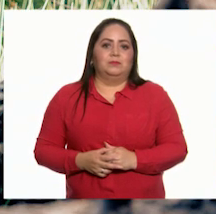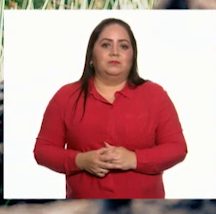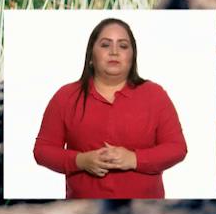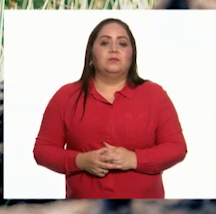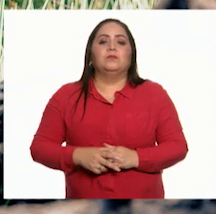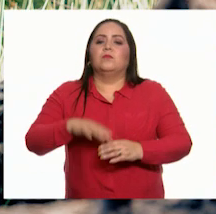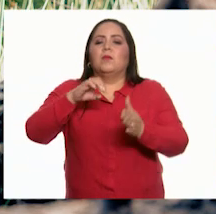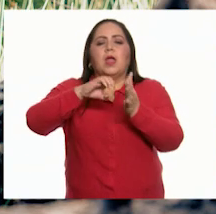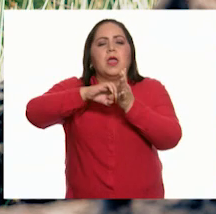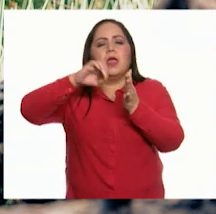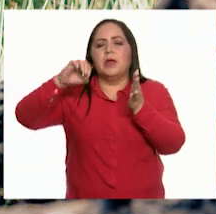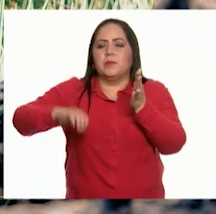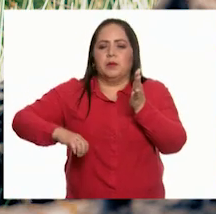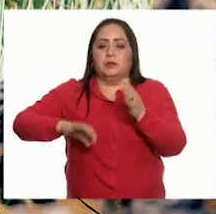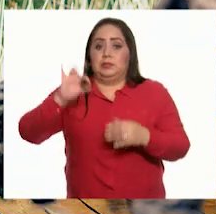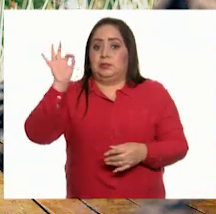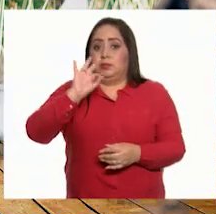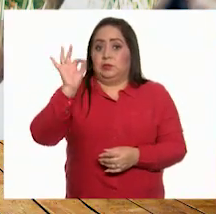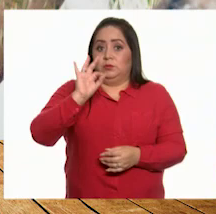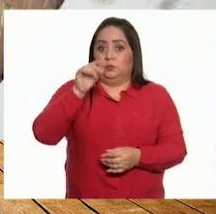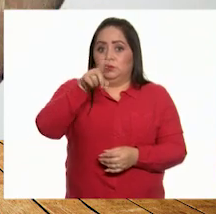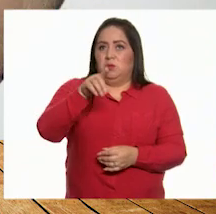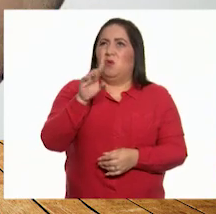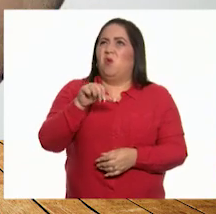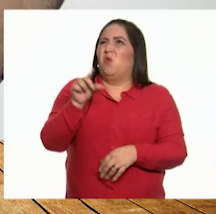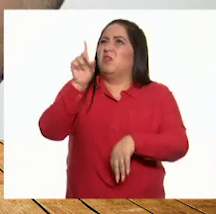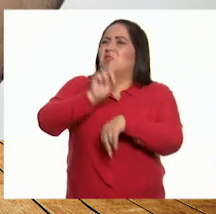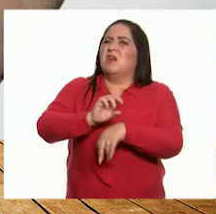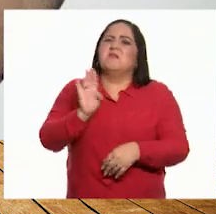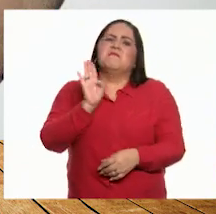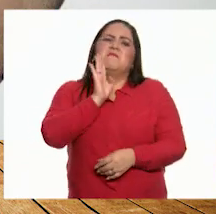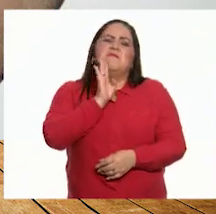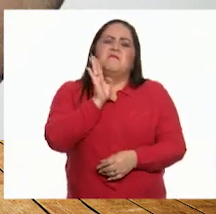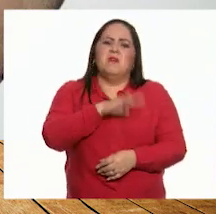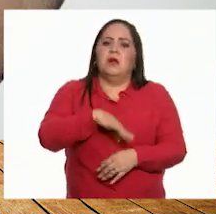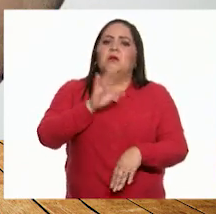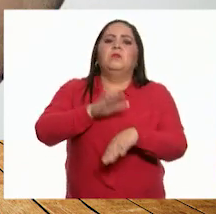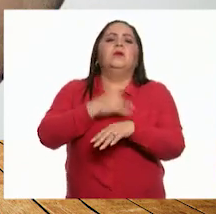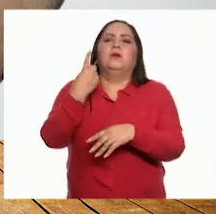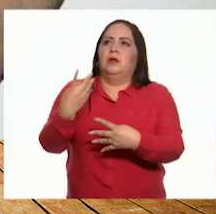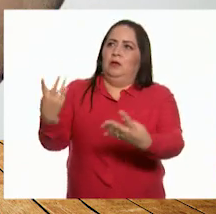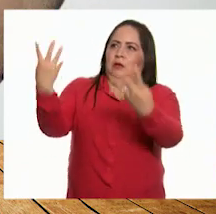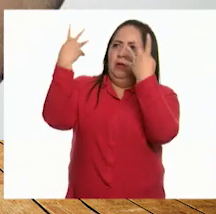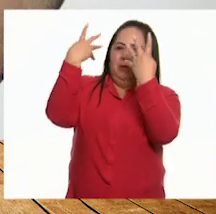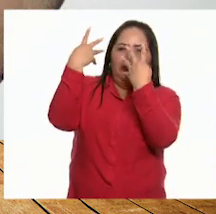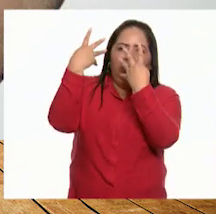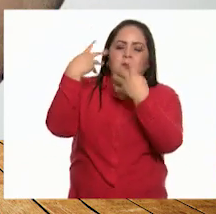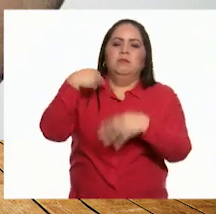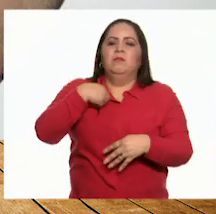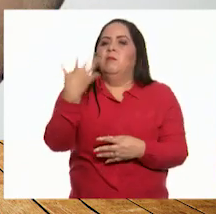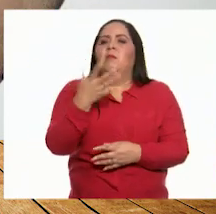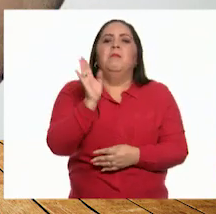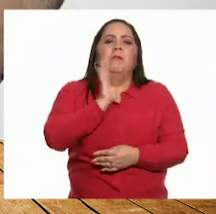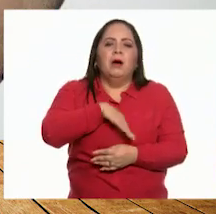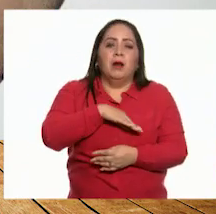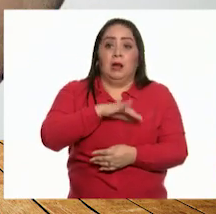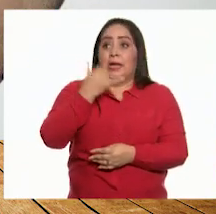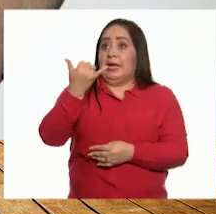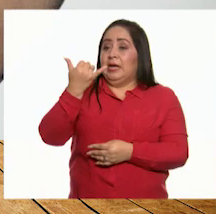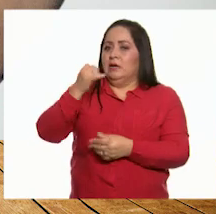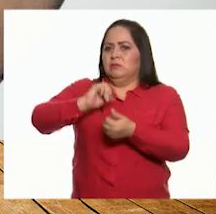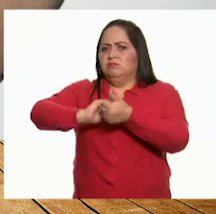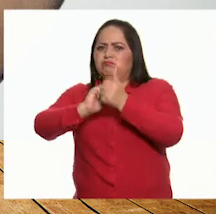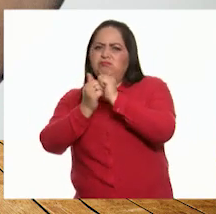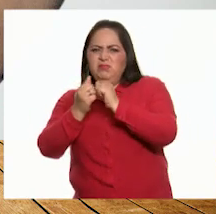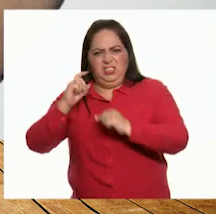Por ejemplo, si tuviste un mal día porque te llamaron la atención por algo que no hiciste y esto te